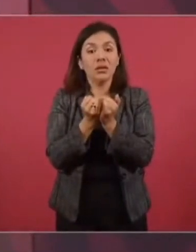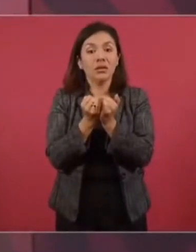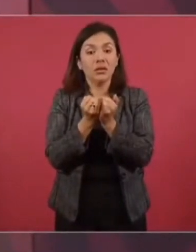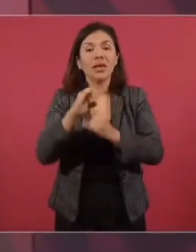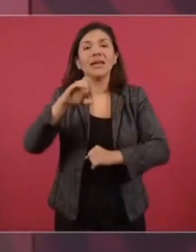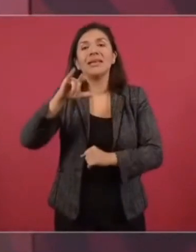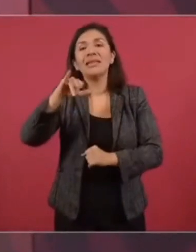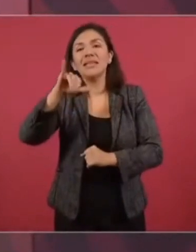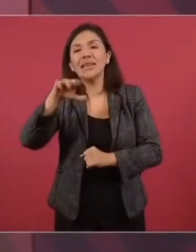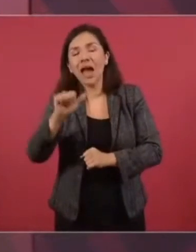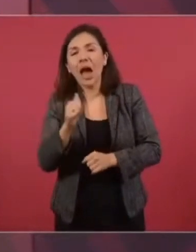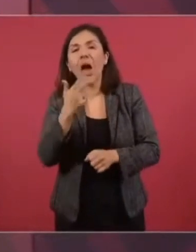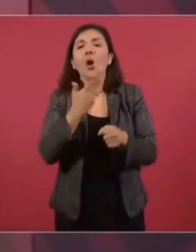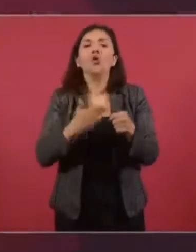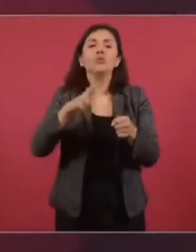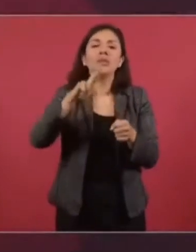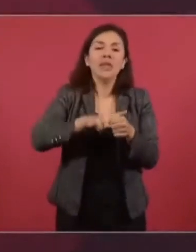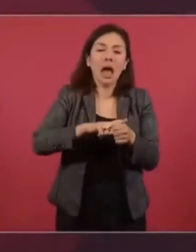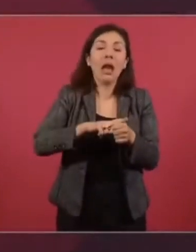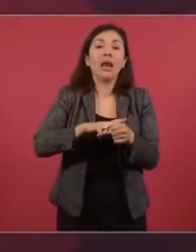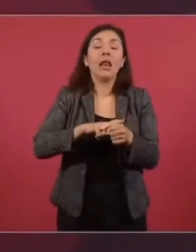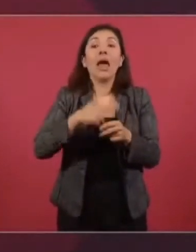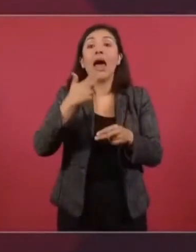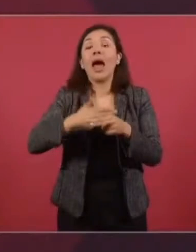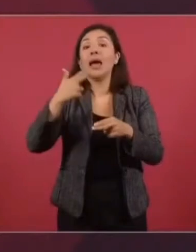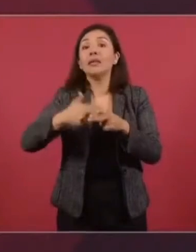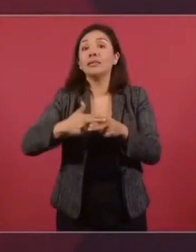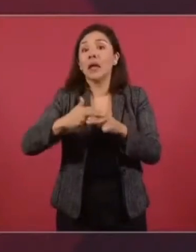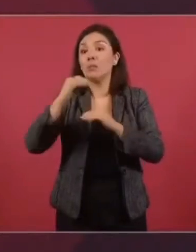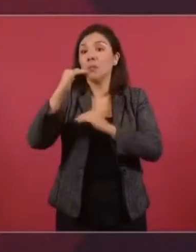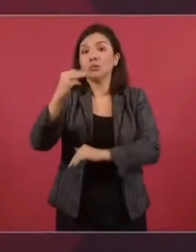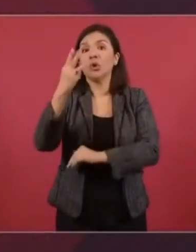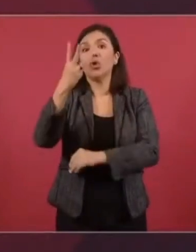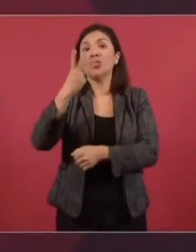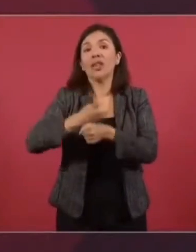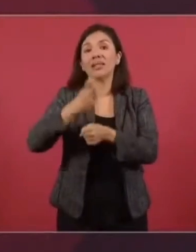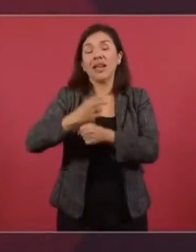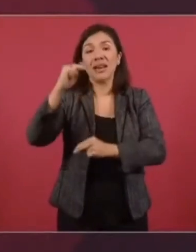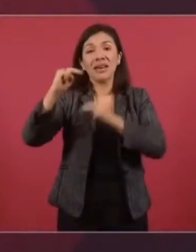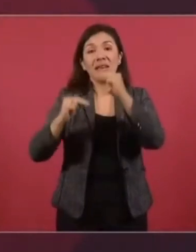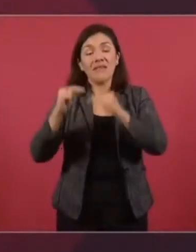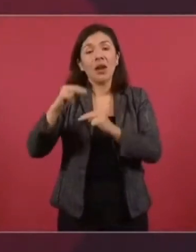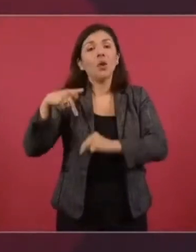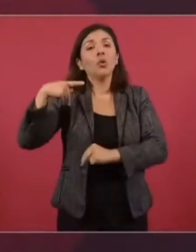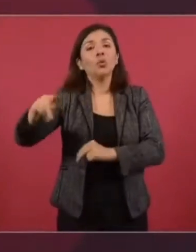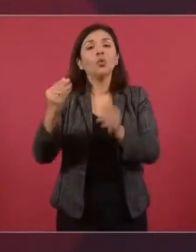clínicas, hospitales, hasta de tercer nivel del IMSS-Bienestar,